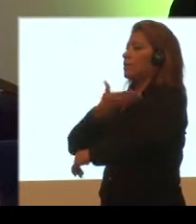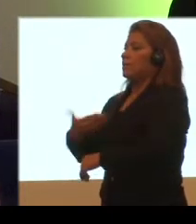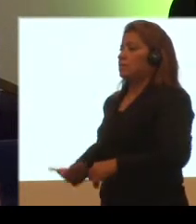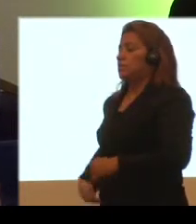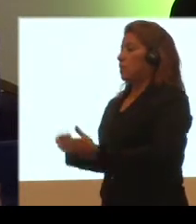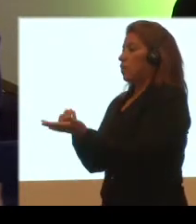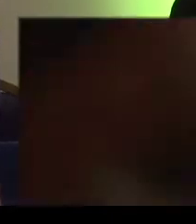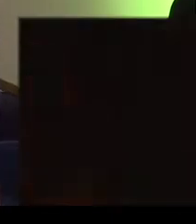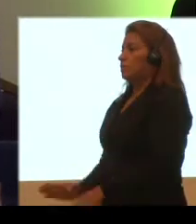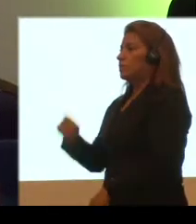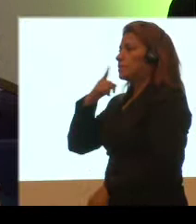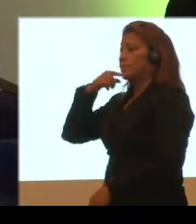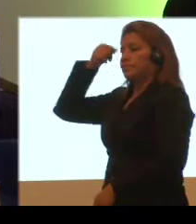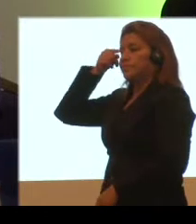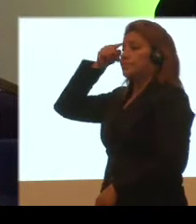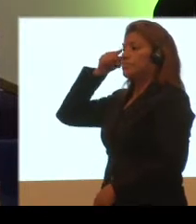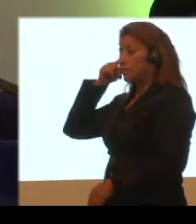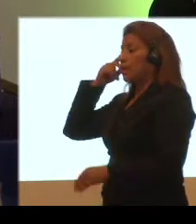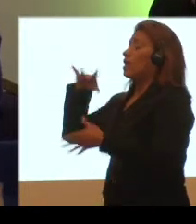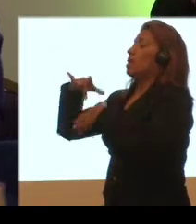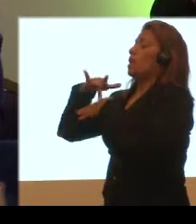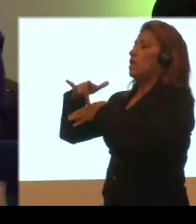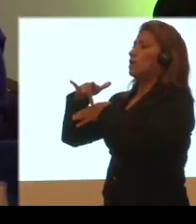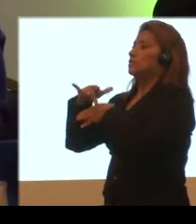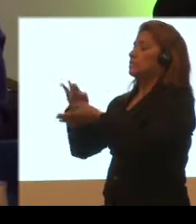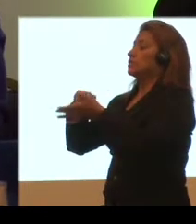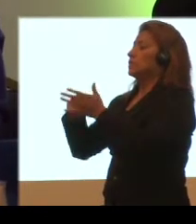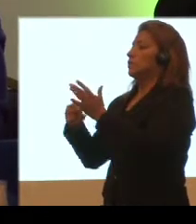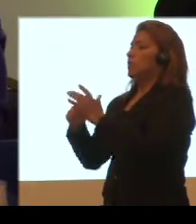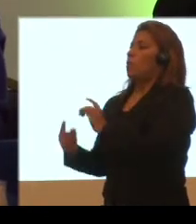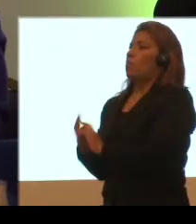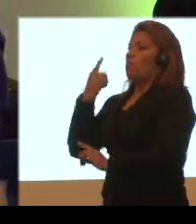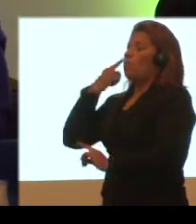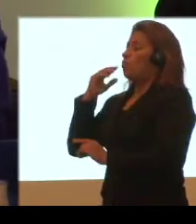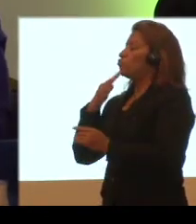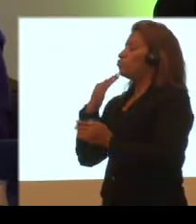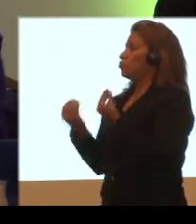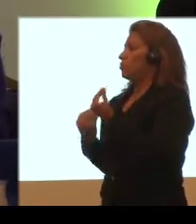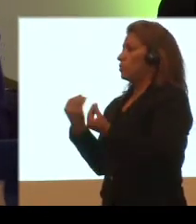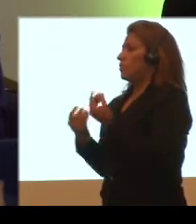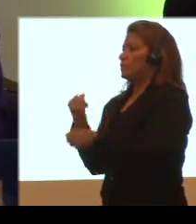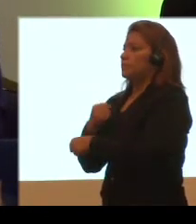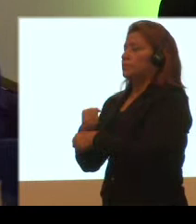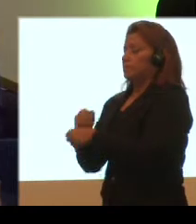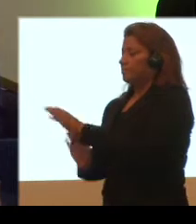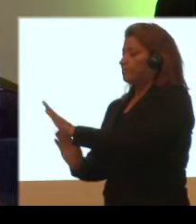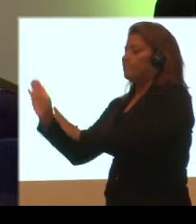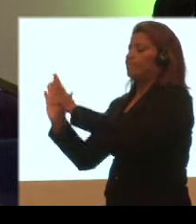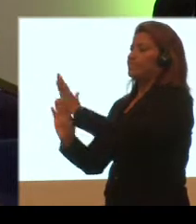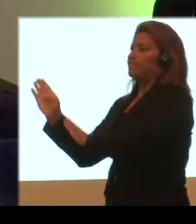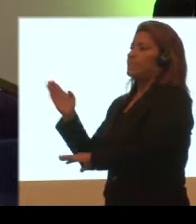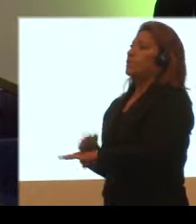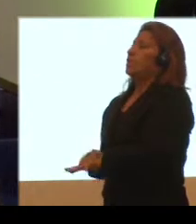Economista Rafael Correa Delgado, la gestión de riesgos se convierte en Ecuador en una herramienta para el desarrollo. A